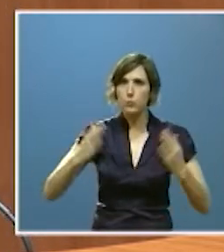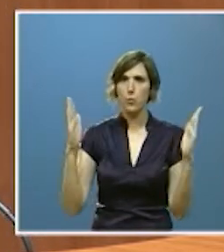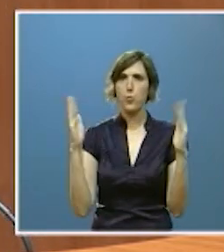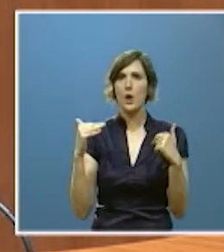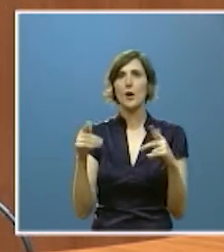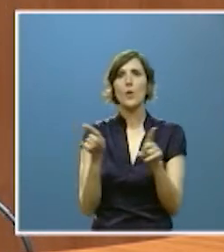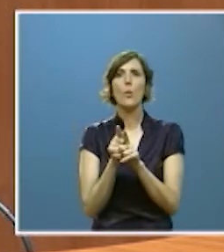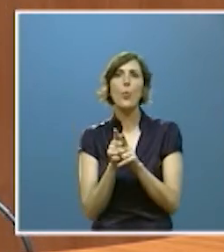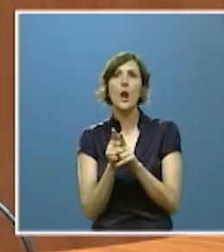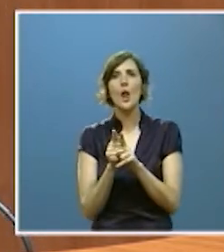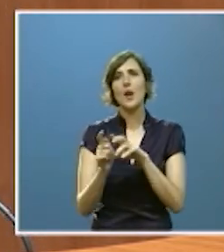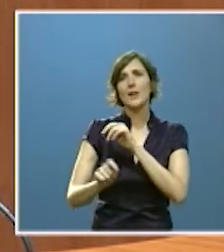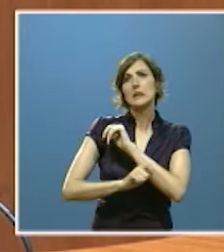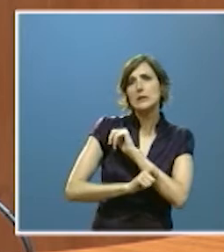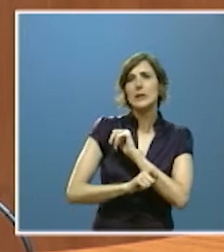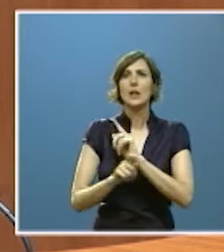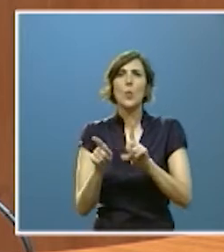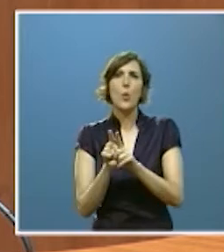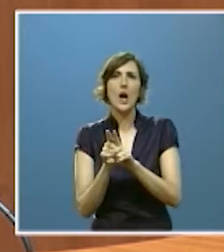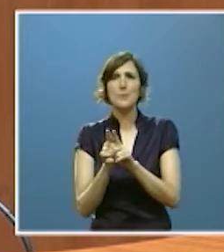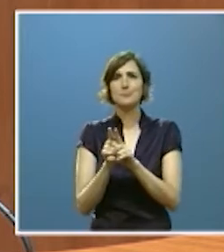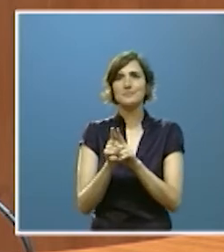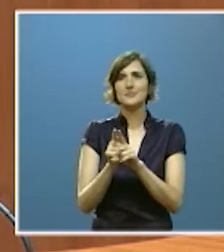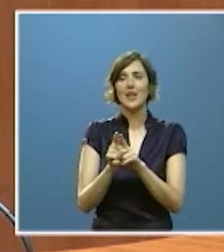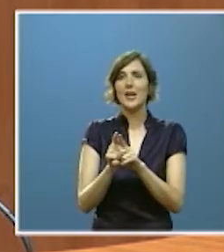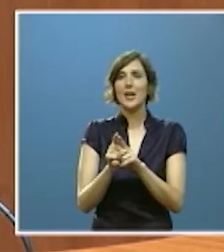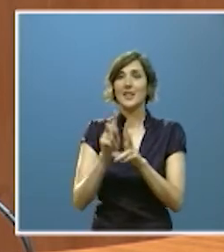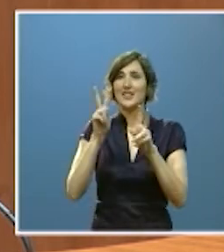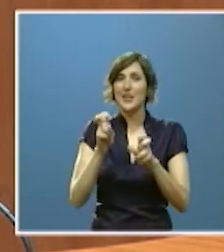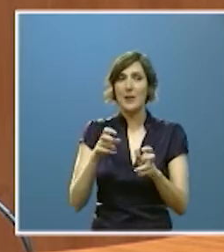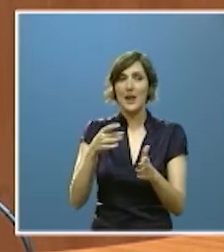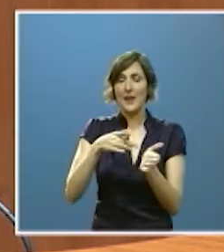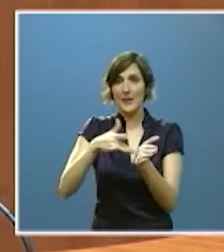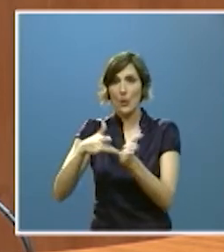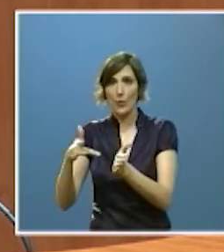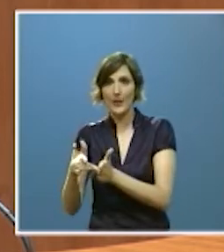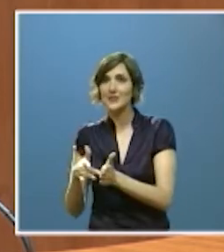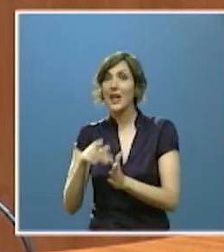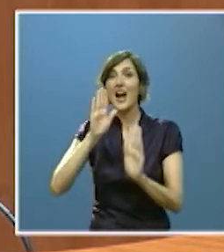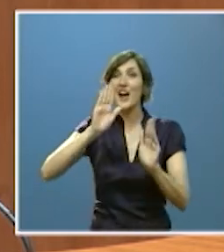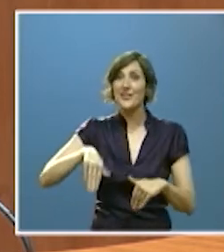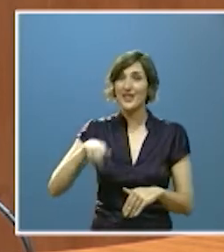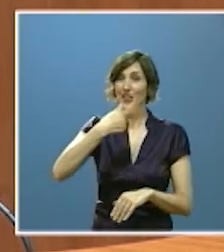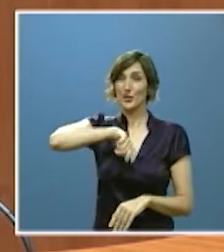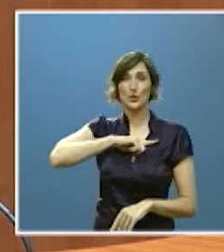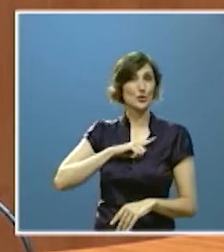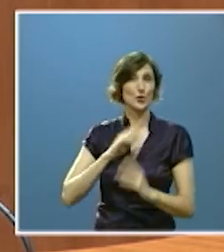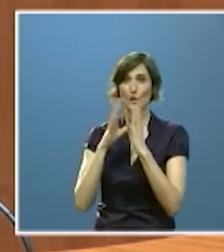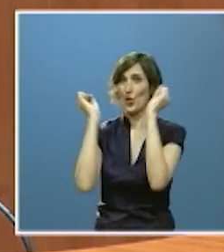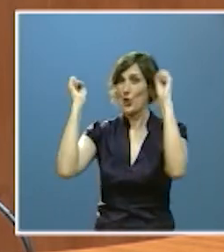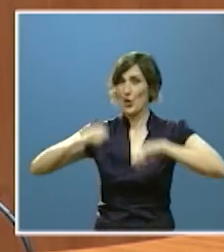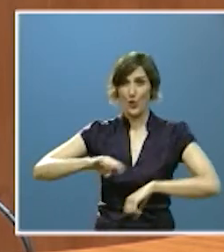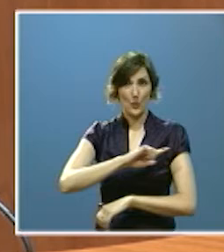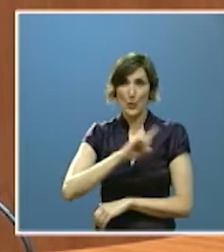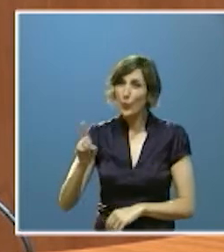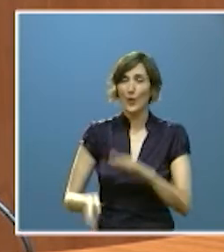gestos o ventajas tipo quitas en las deudas abre la puerta a admitir algo que siempre hemos rechazado y que vamos a seguir